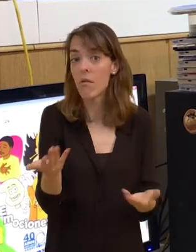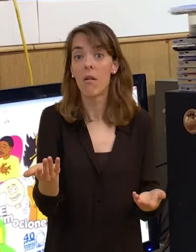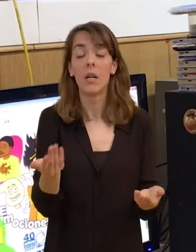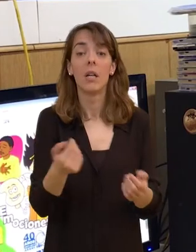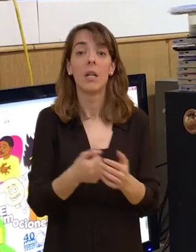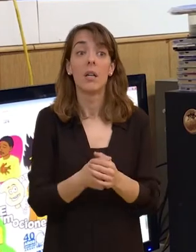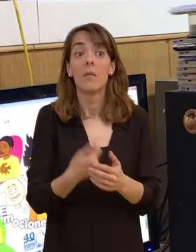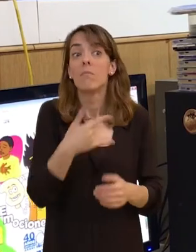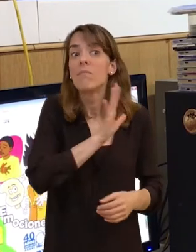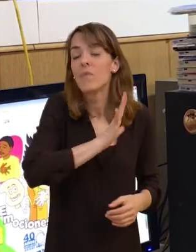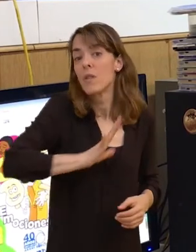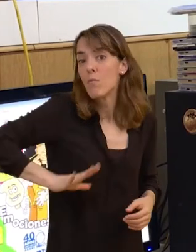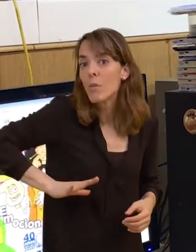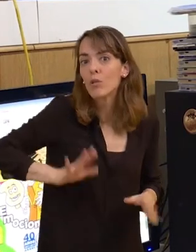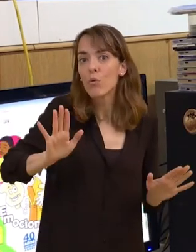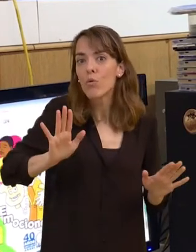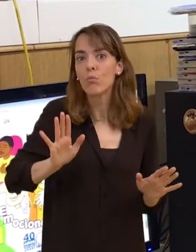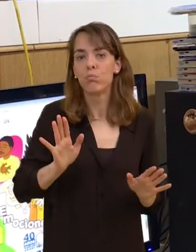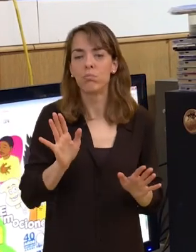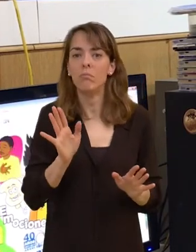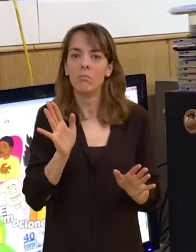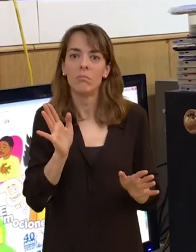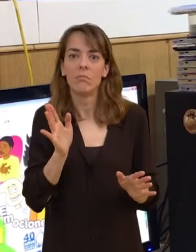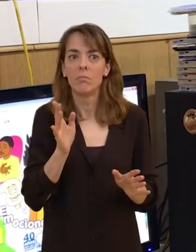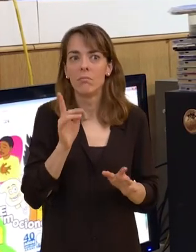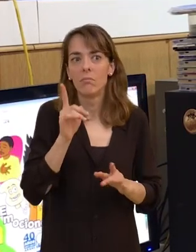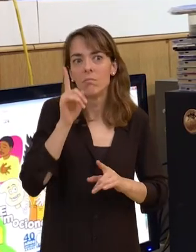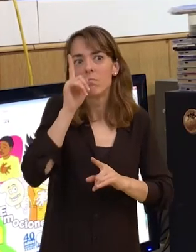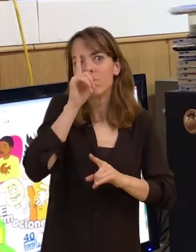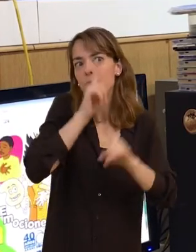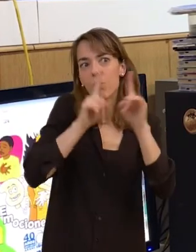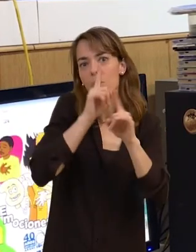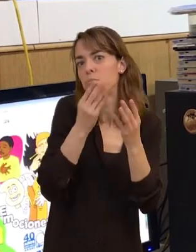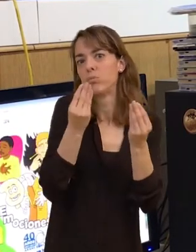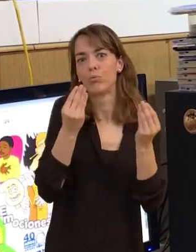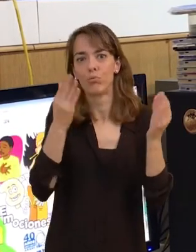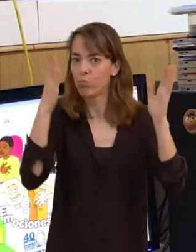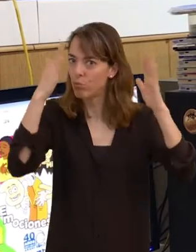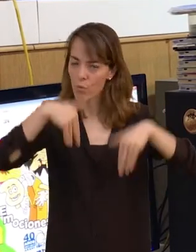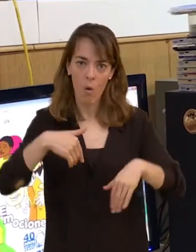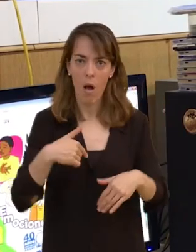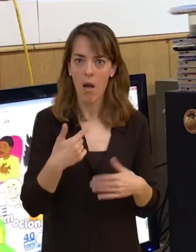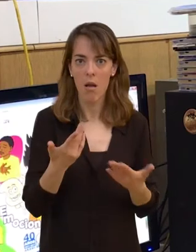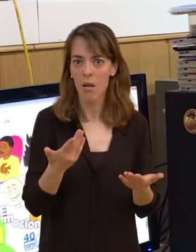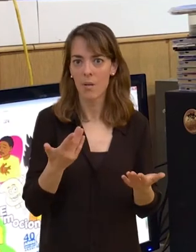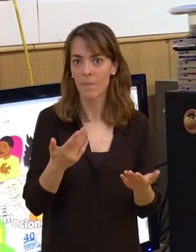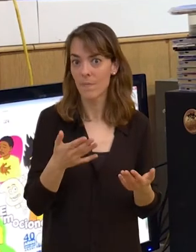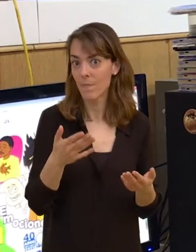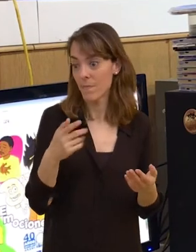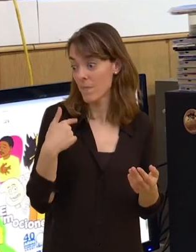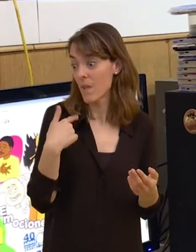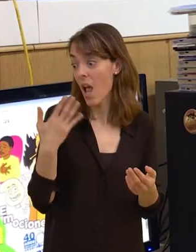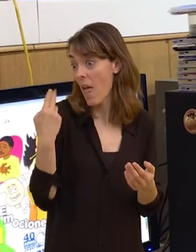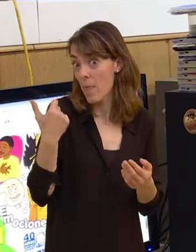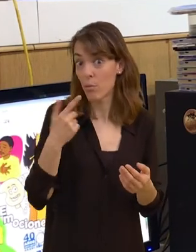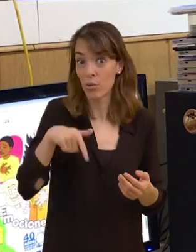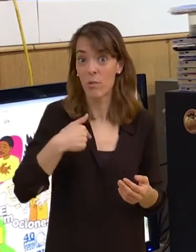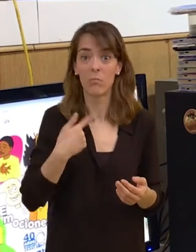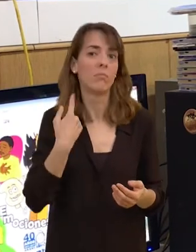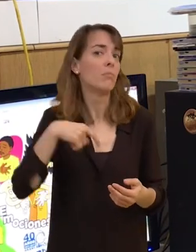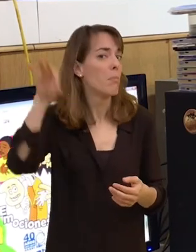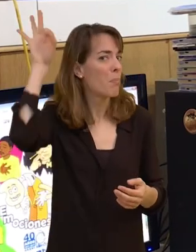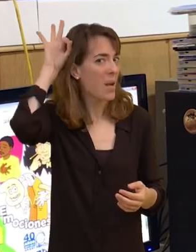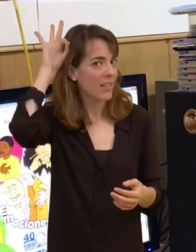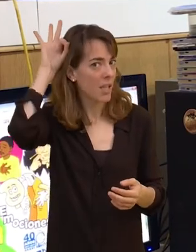Pues ahora de momento si hay problemas, no sé, no mucho, no, no tengo que hacer porque me puse un